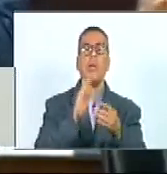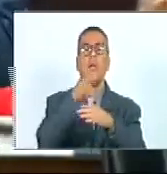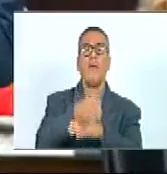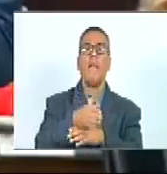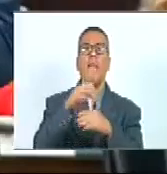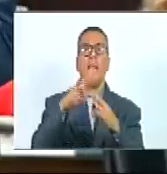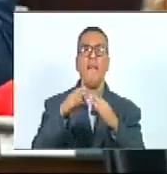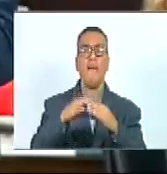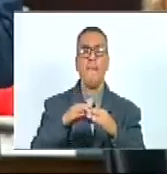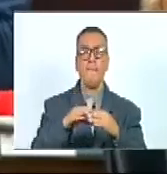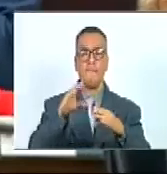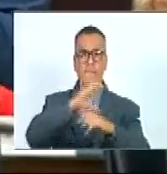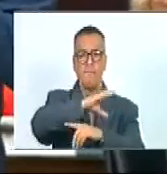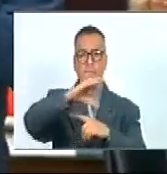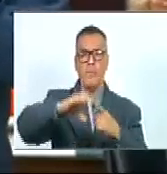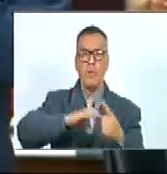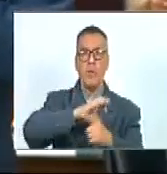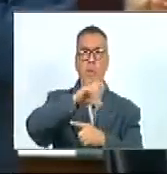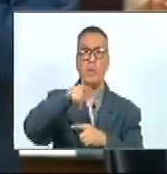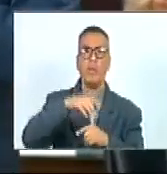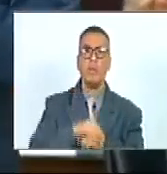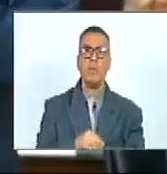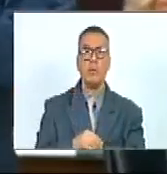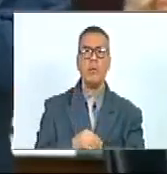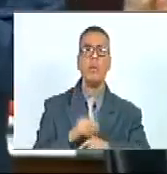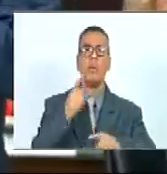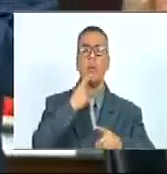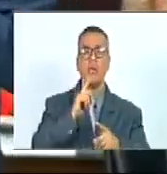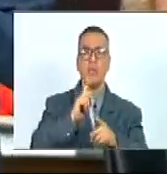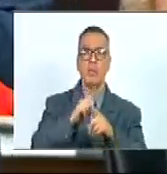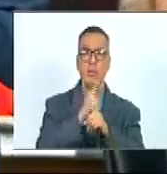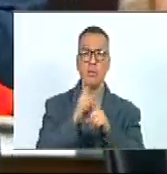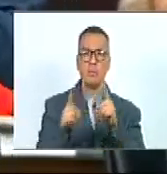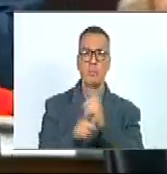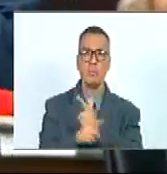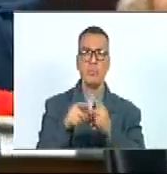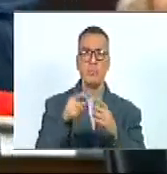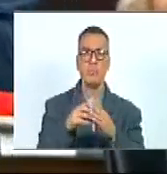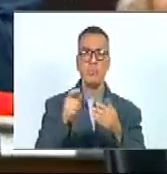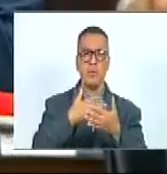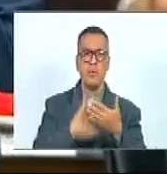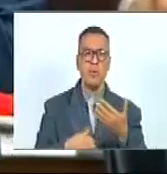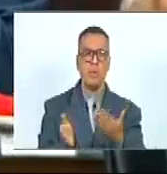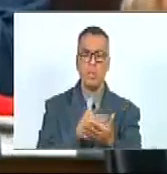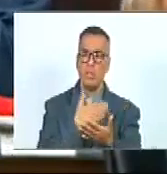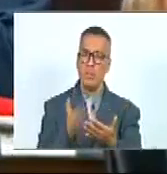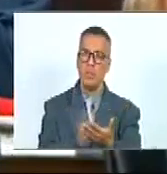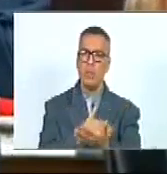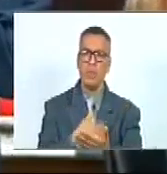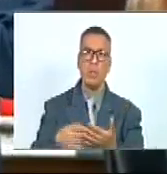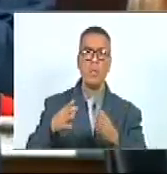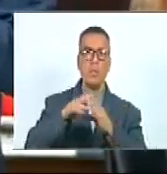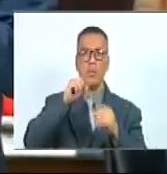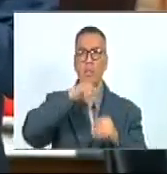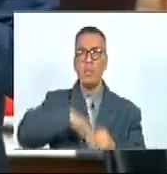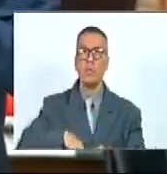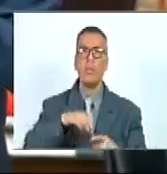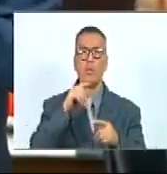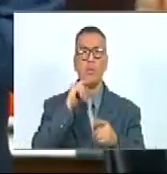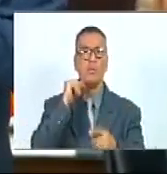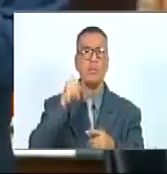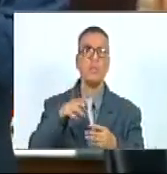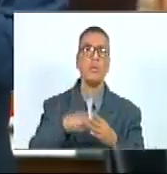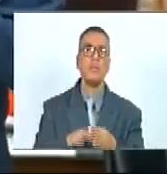al ámbito cultural incluso para la traducción de libros bibliografía de historia de tradición